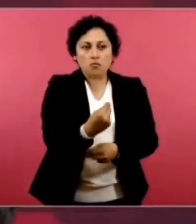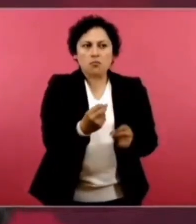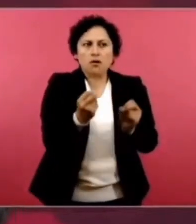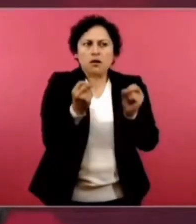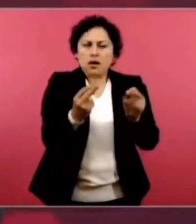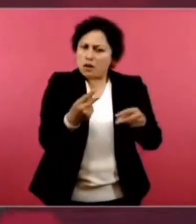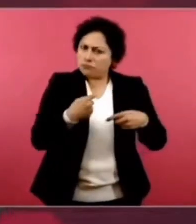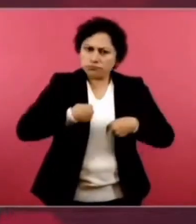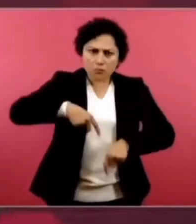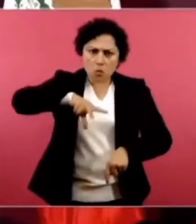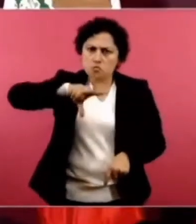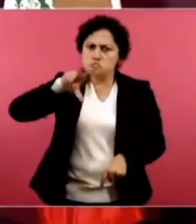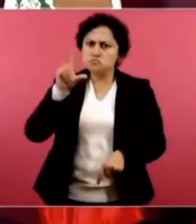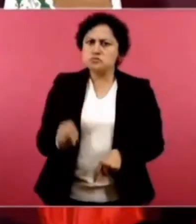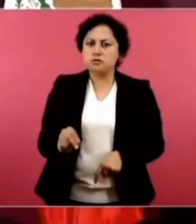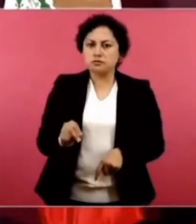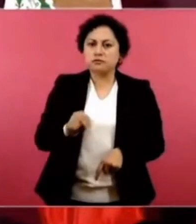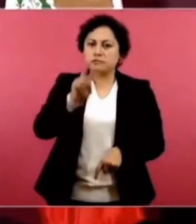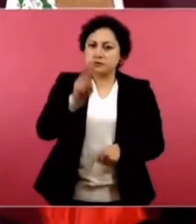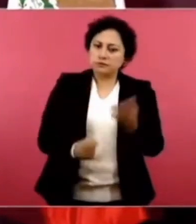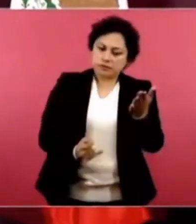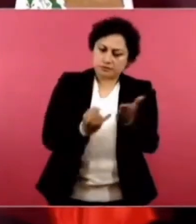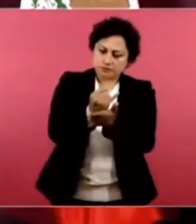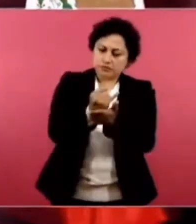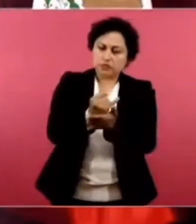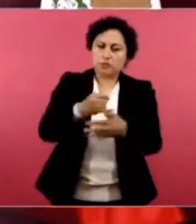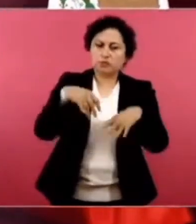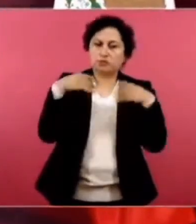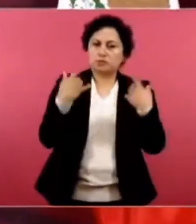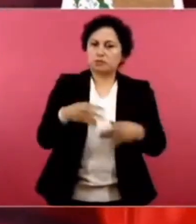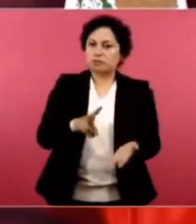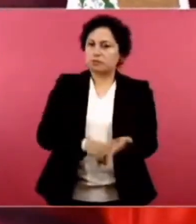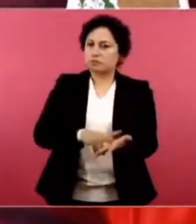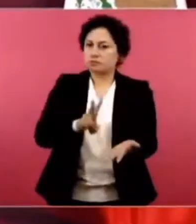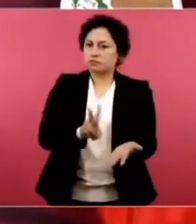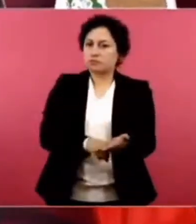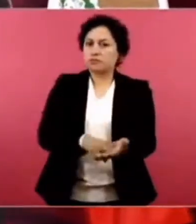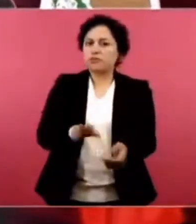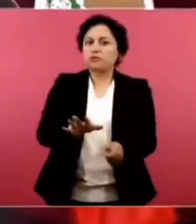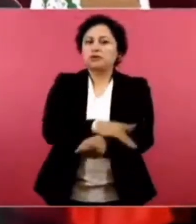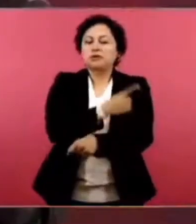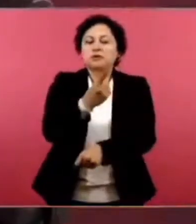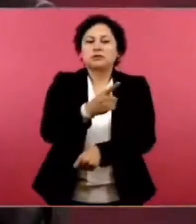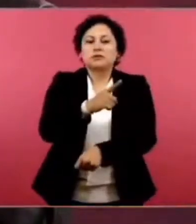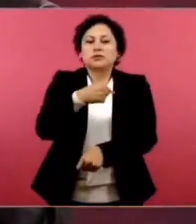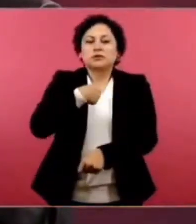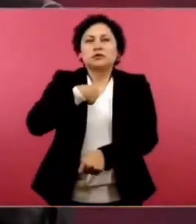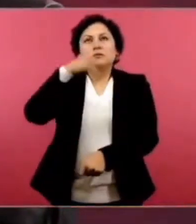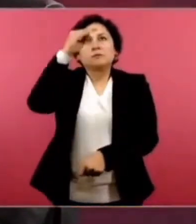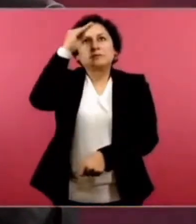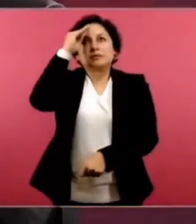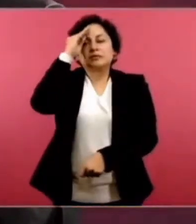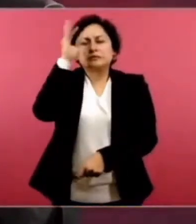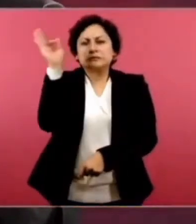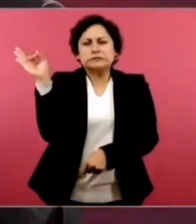Porque nos hubiésemos metido en un pantano.